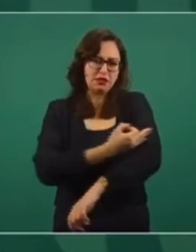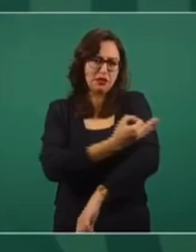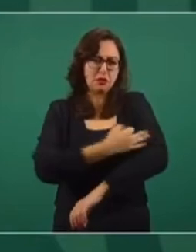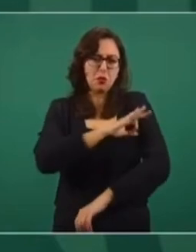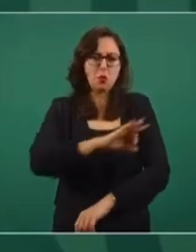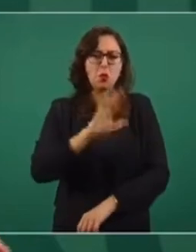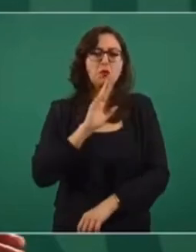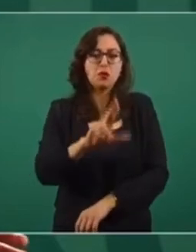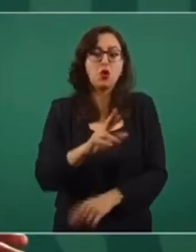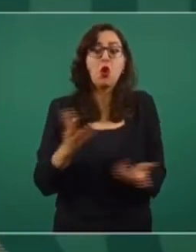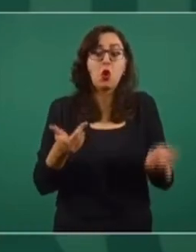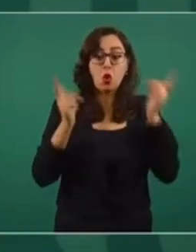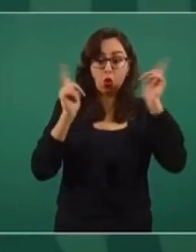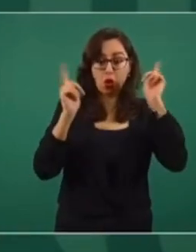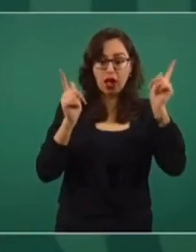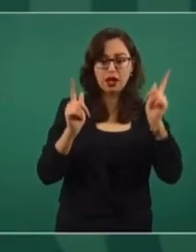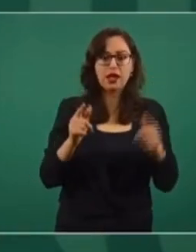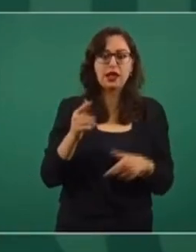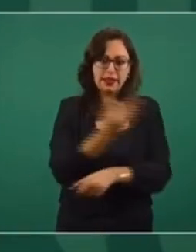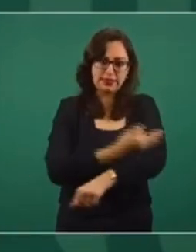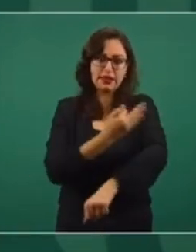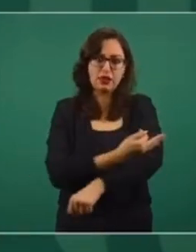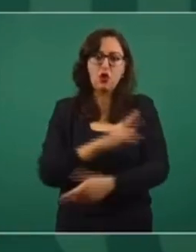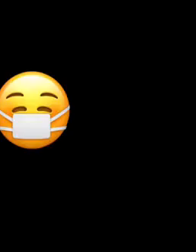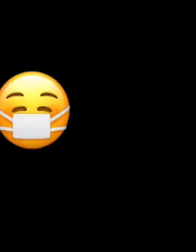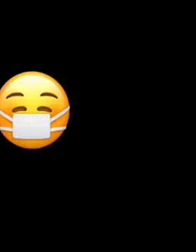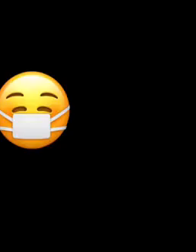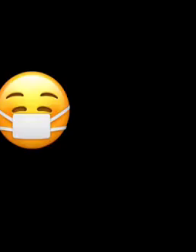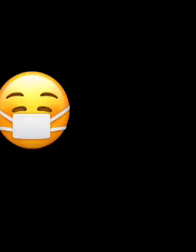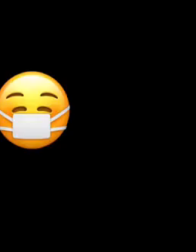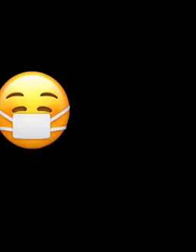como lo estás planteando tú, para que ellos den la respuesta correspondiente.